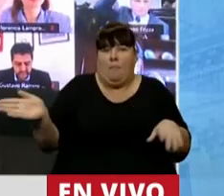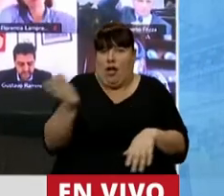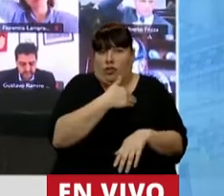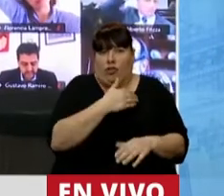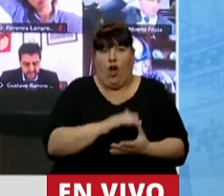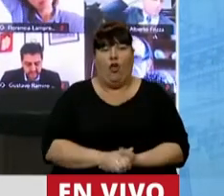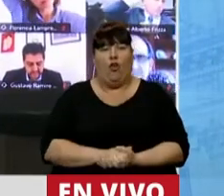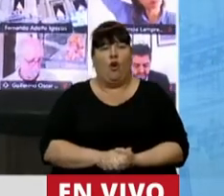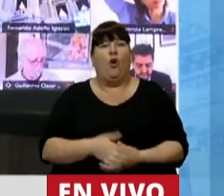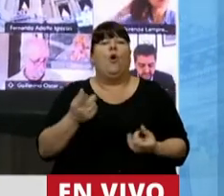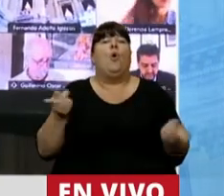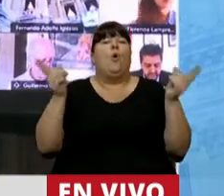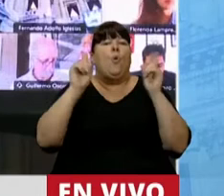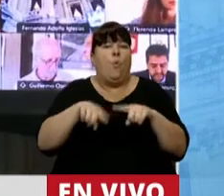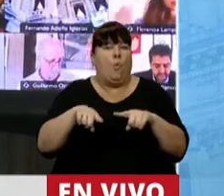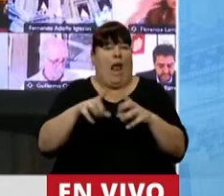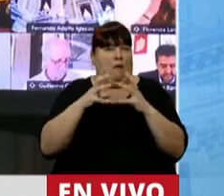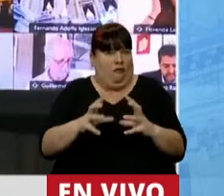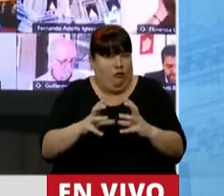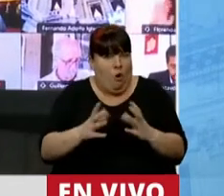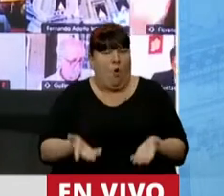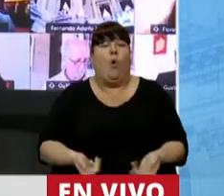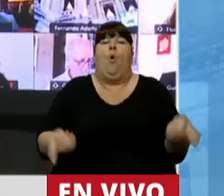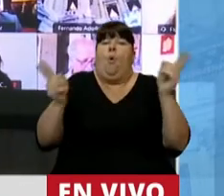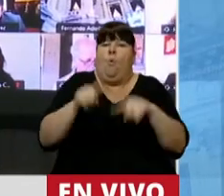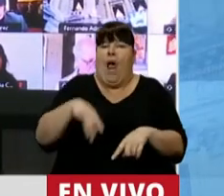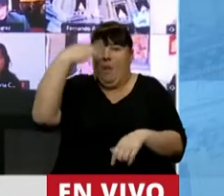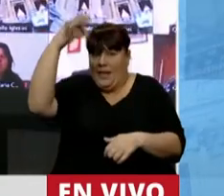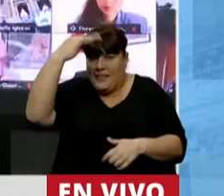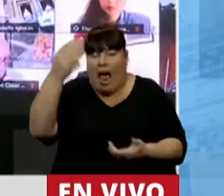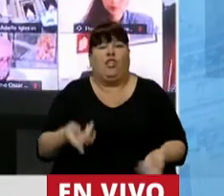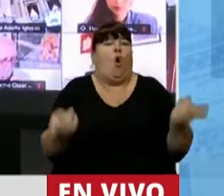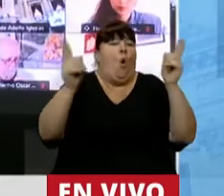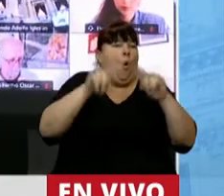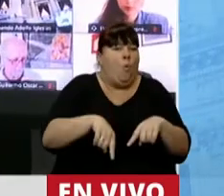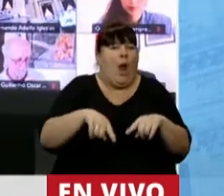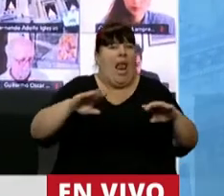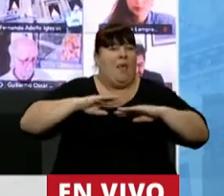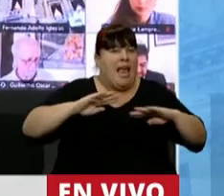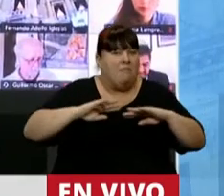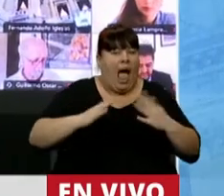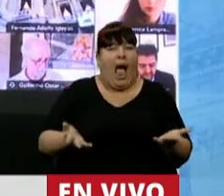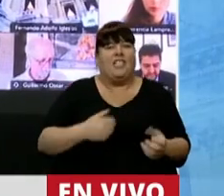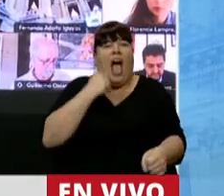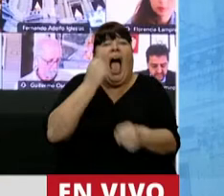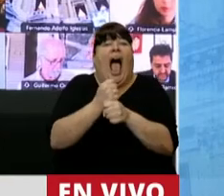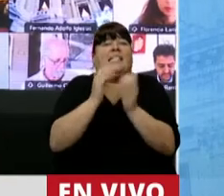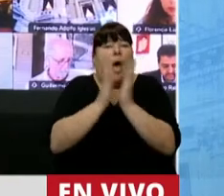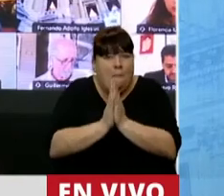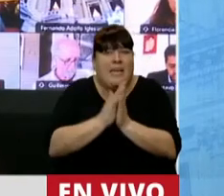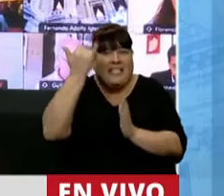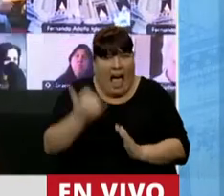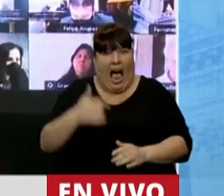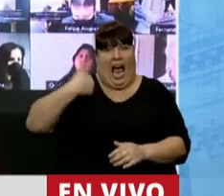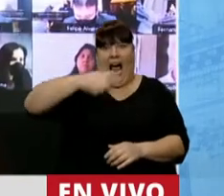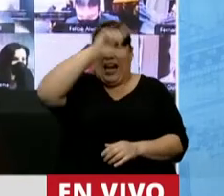todo. Volvió el fútbol, volvió el teatro, volvieron los gimnasios, hasta misas hay en